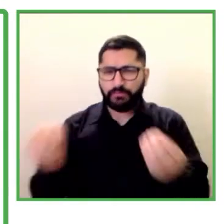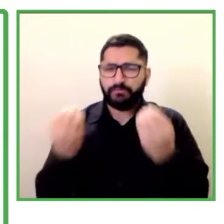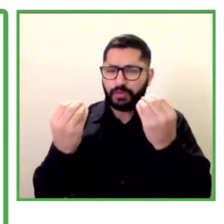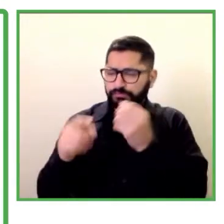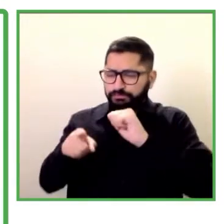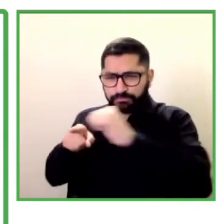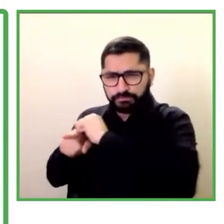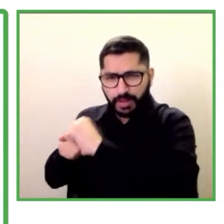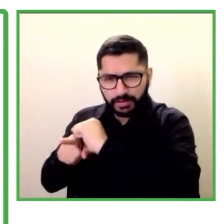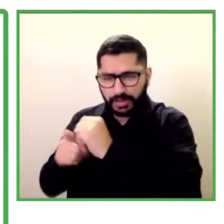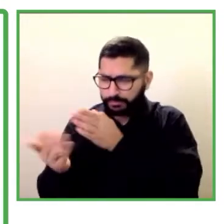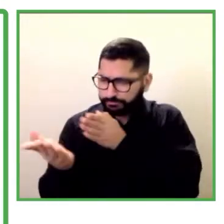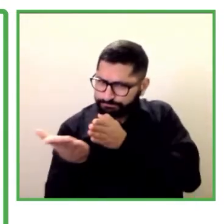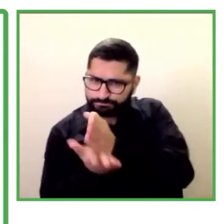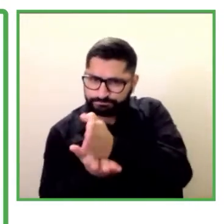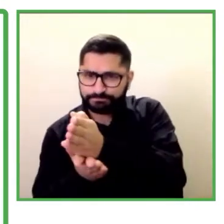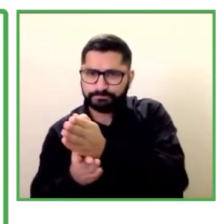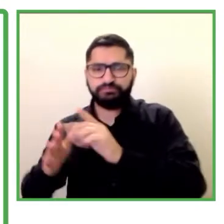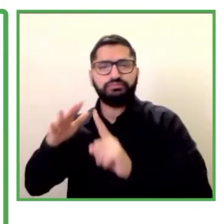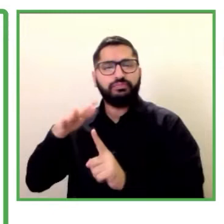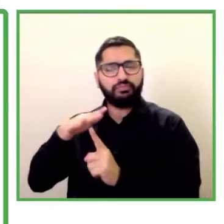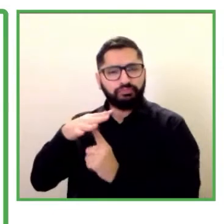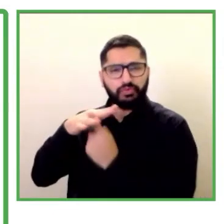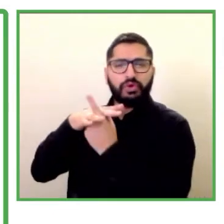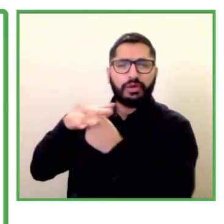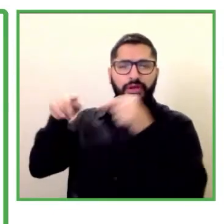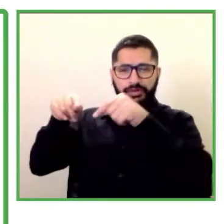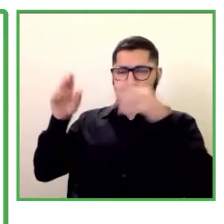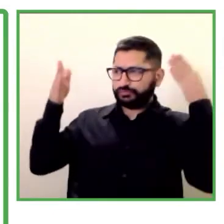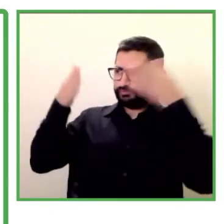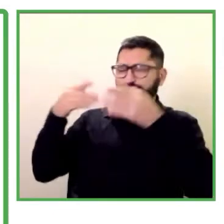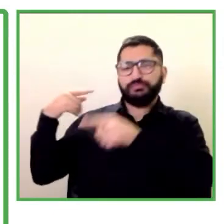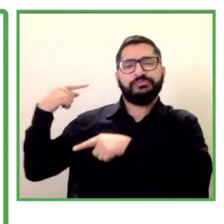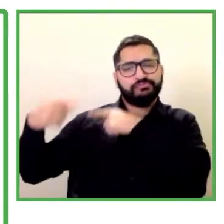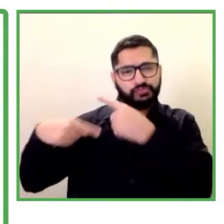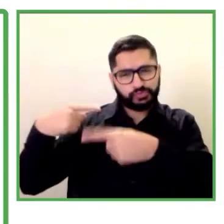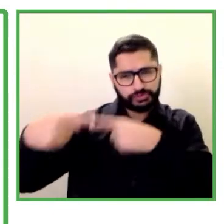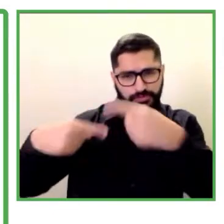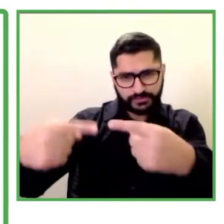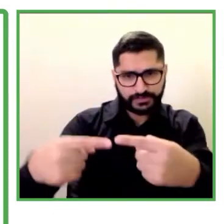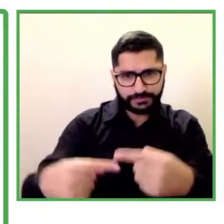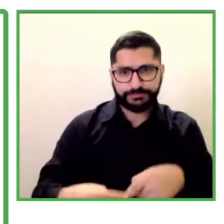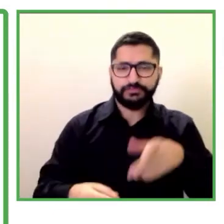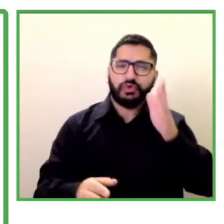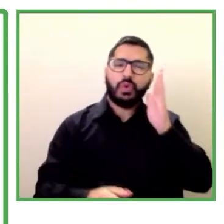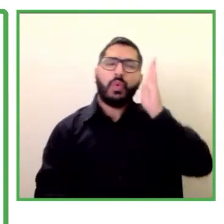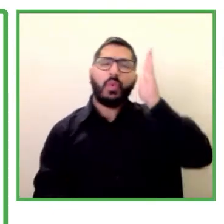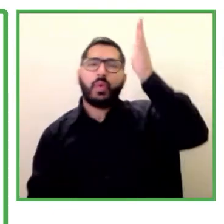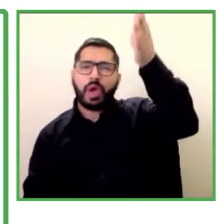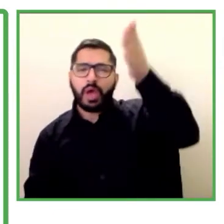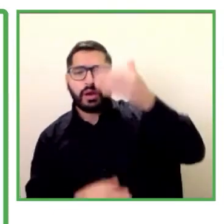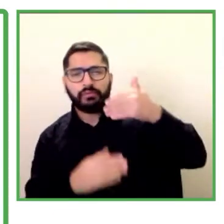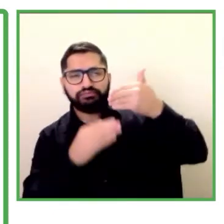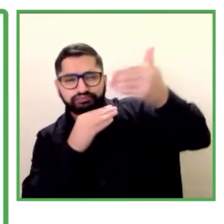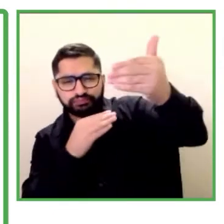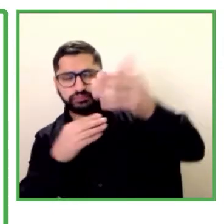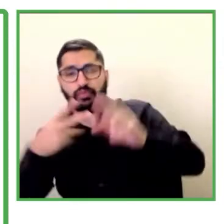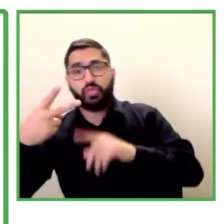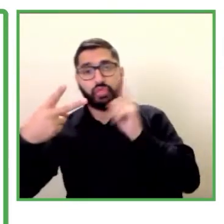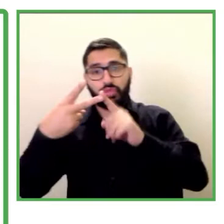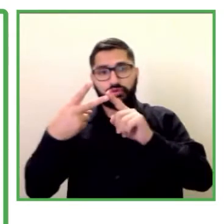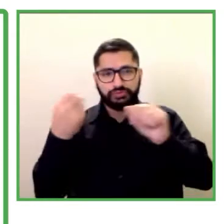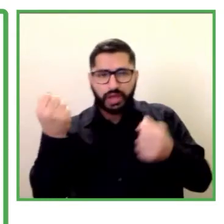sustento y predicción hacia adelante apoyar y ser apoyados por otros por otras empresas por otras organizaciones